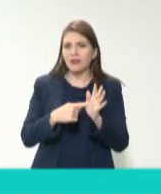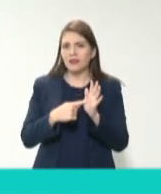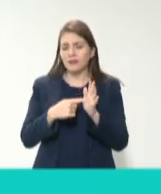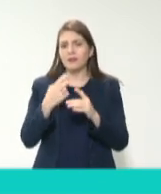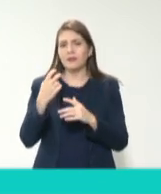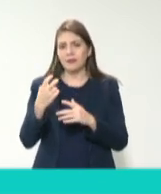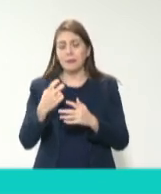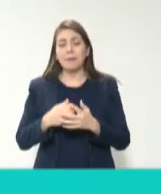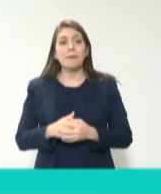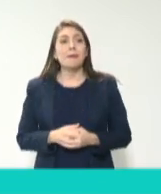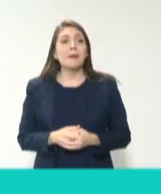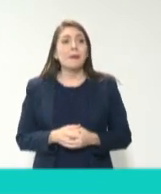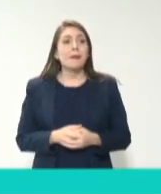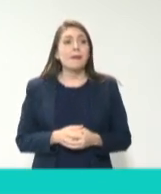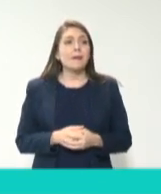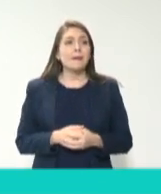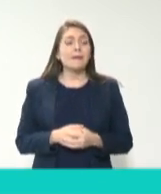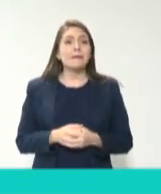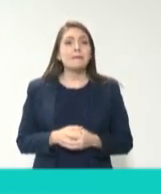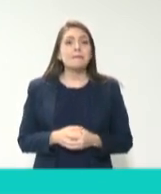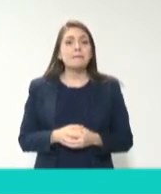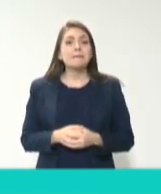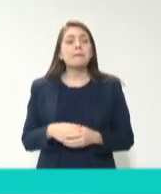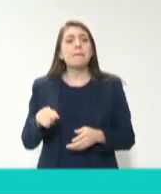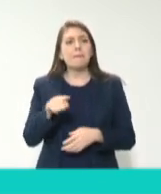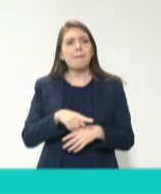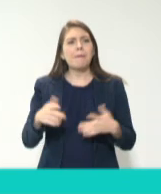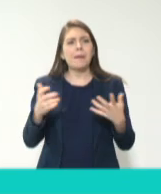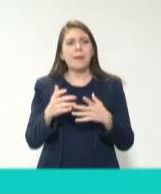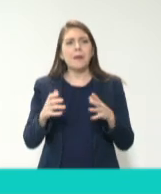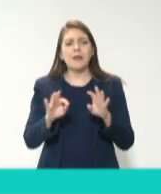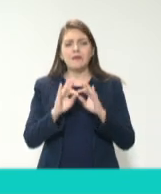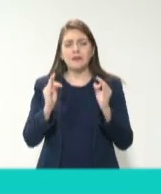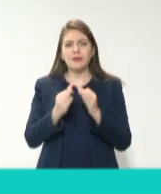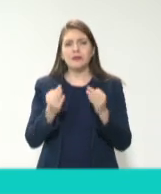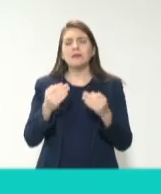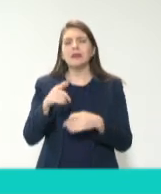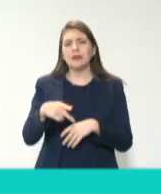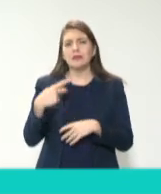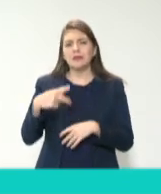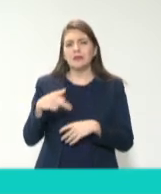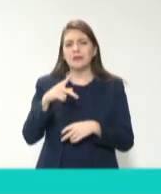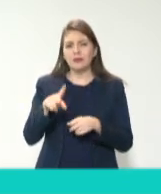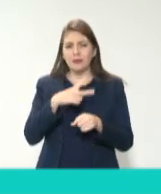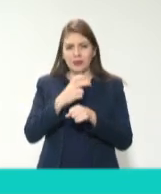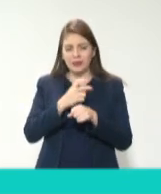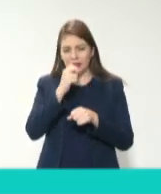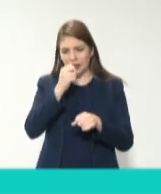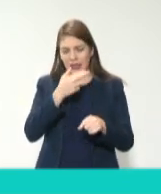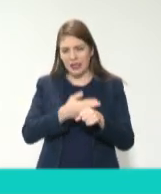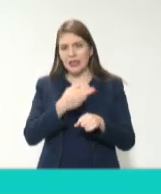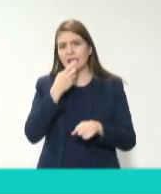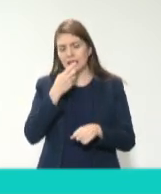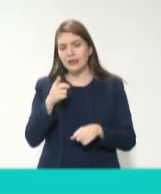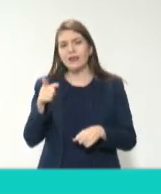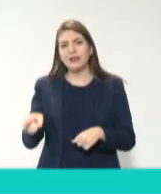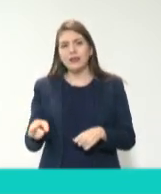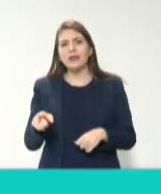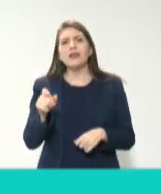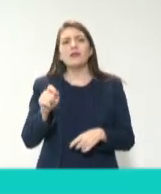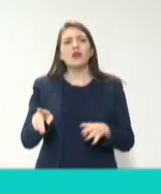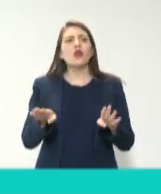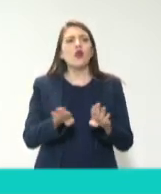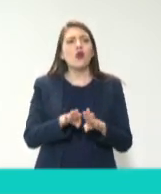a todo esto se responde con un sistema. Lo que decía la subsecretaria ahorita de que debe haber una adecuada